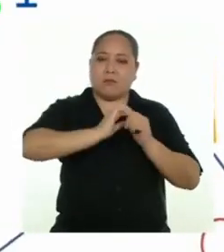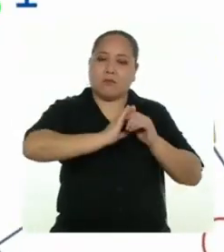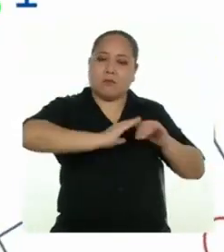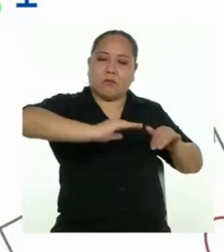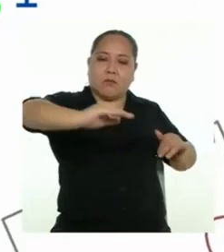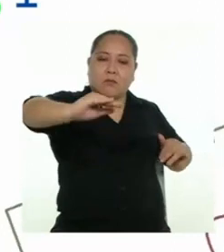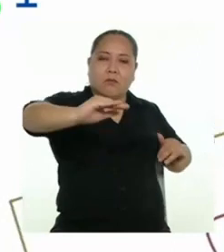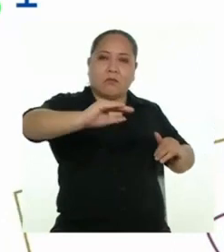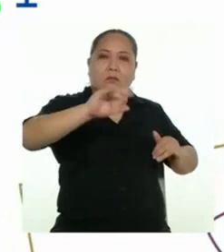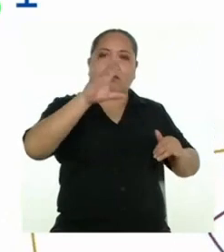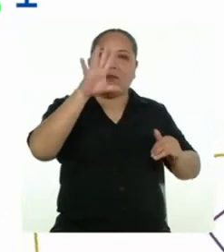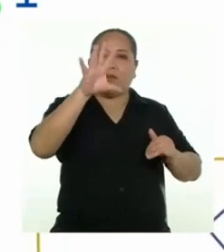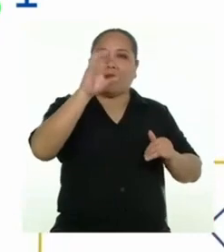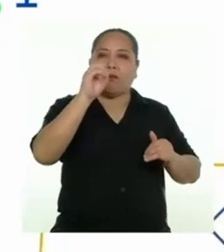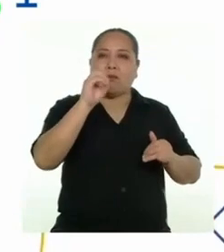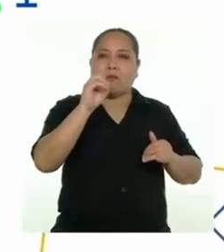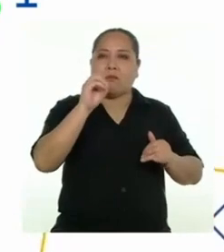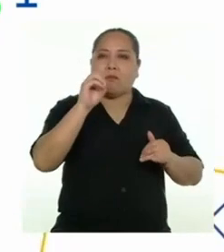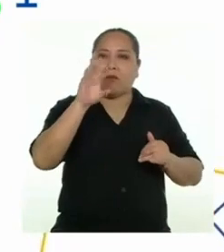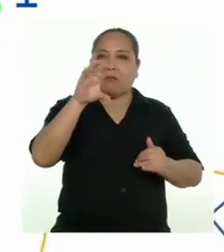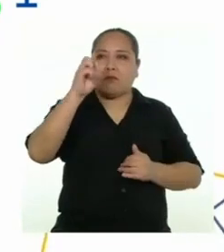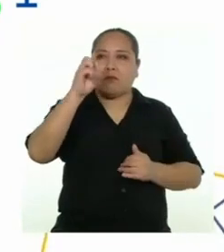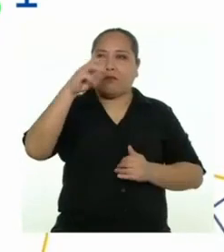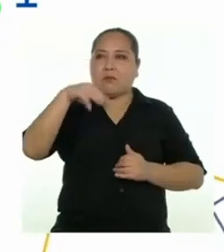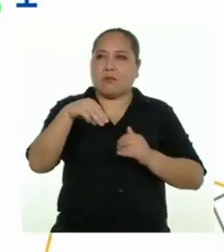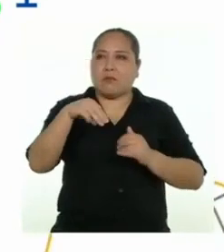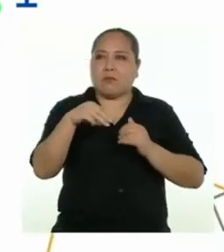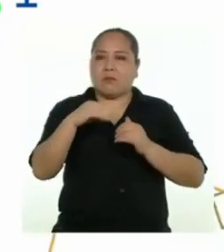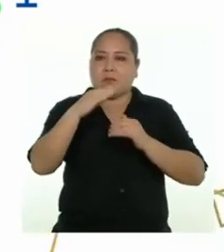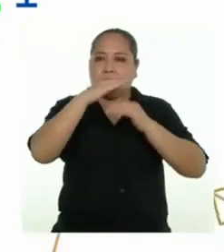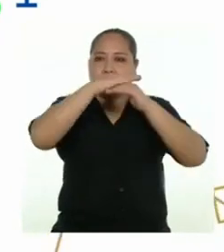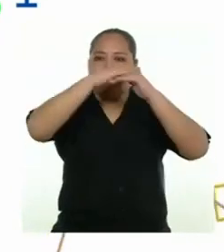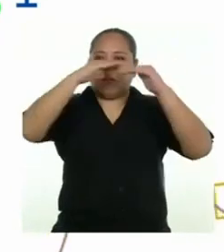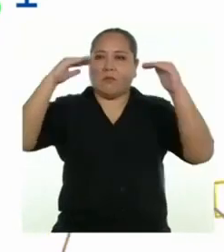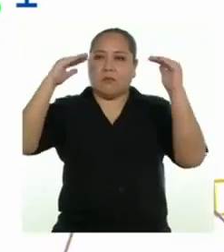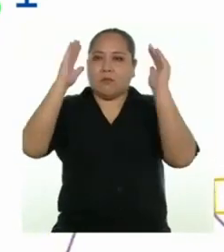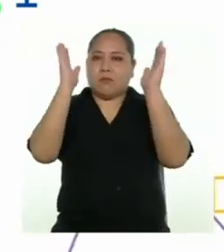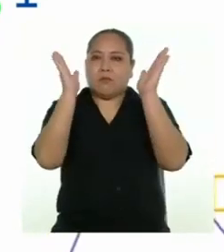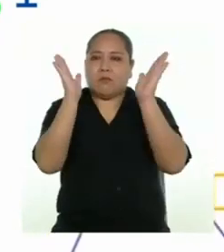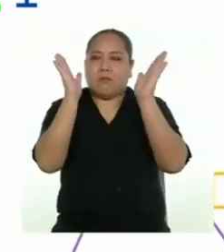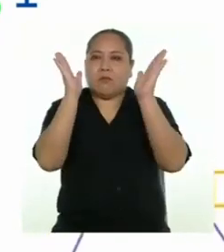y 50 centímetros de ancho superior.